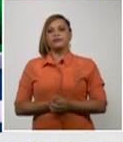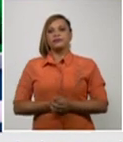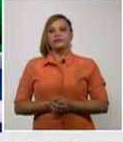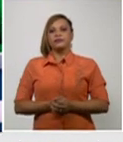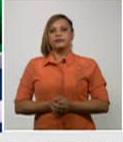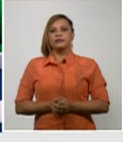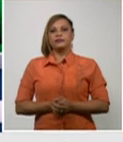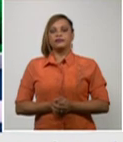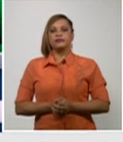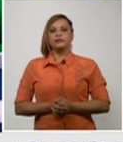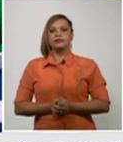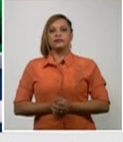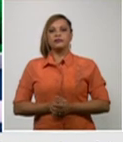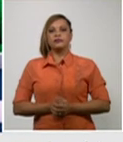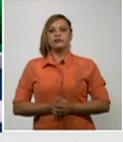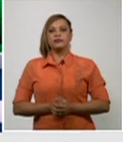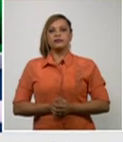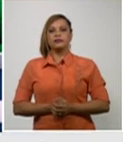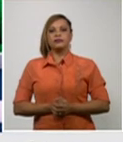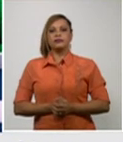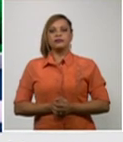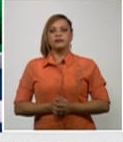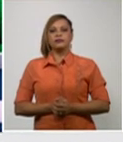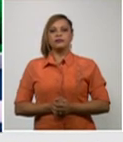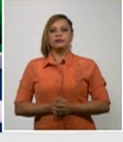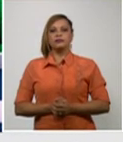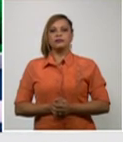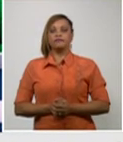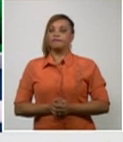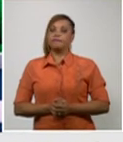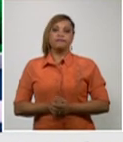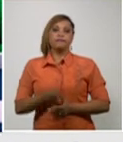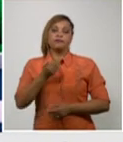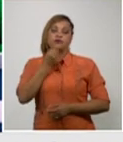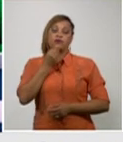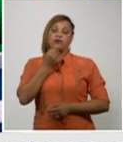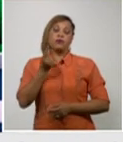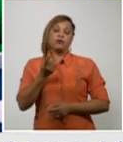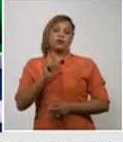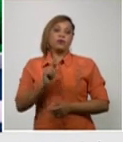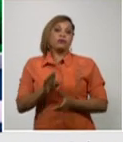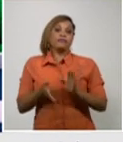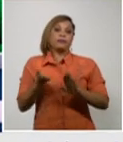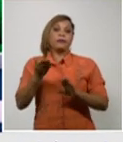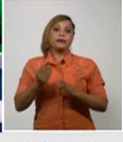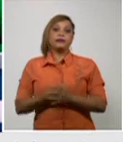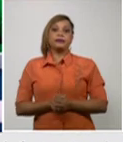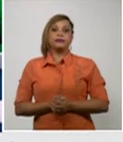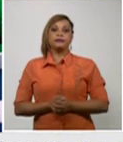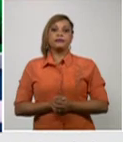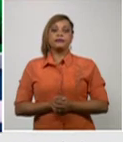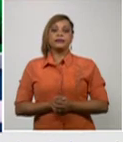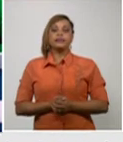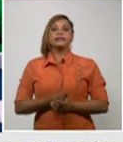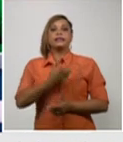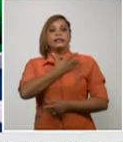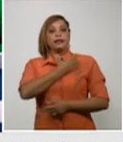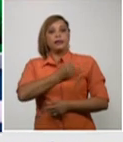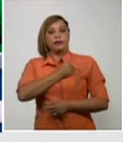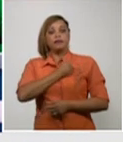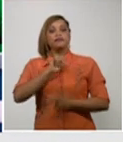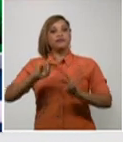cardíaca en asistoria que no respondió a las maniobras de reanimación. Nuevamente nuestras condolencias